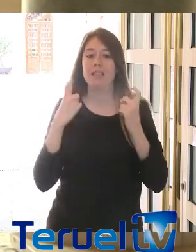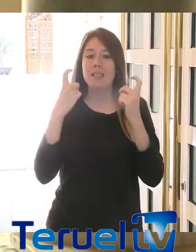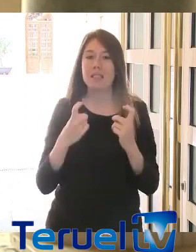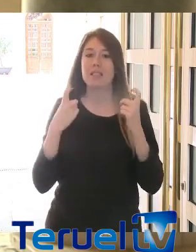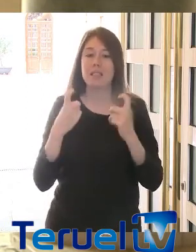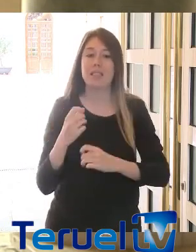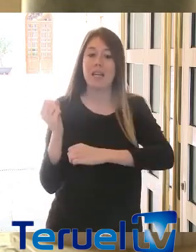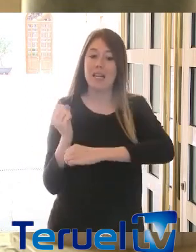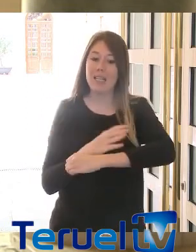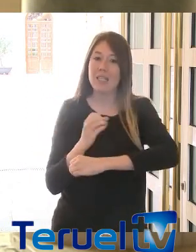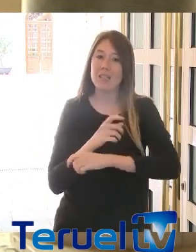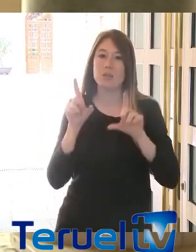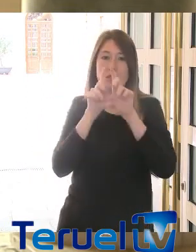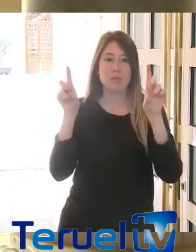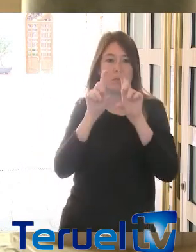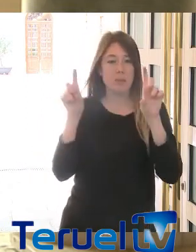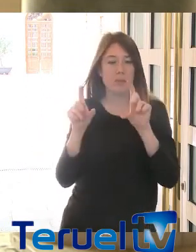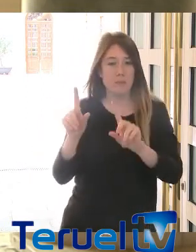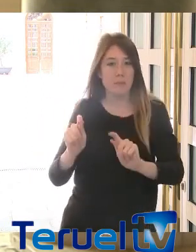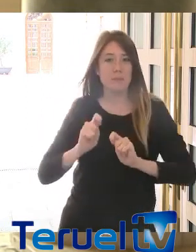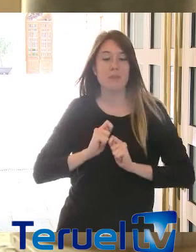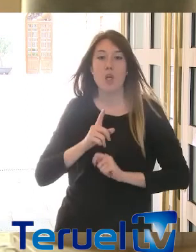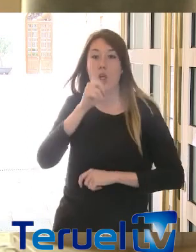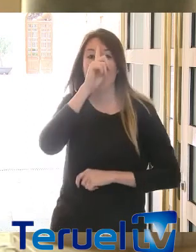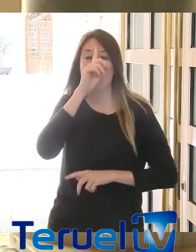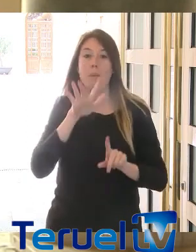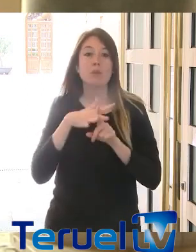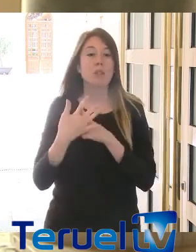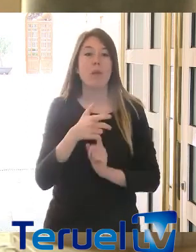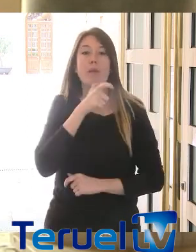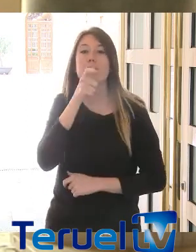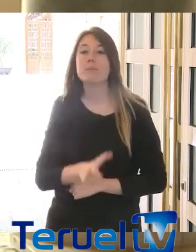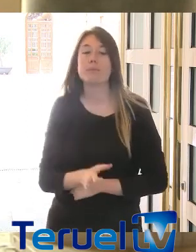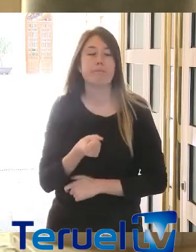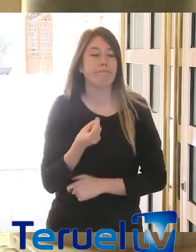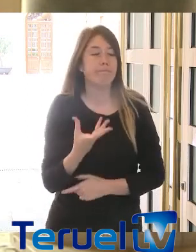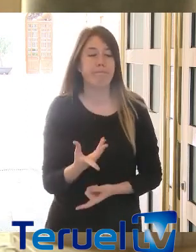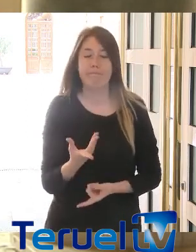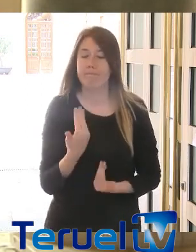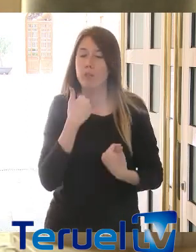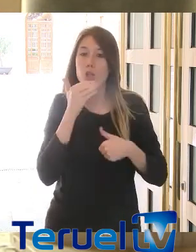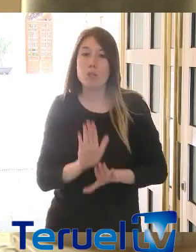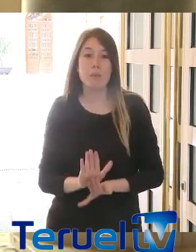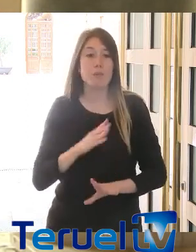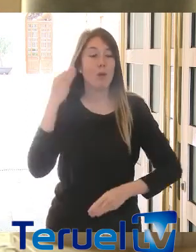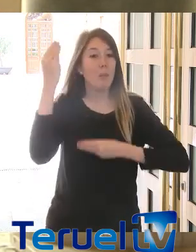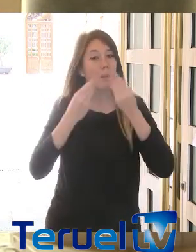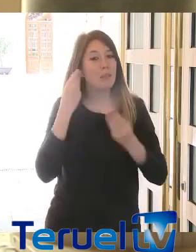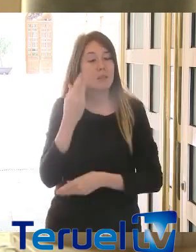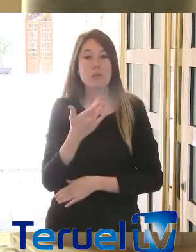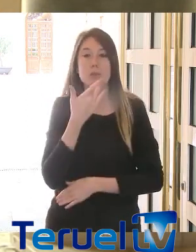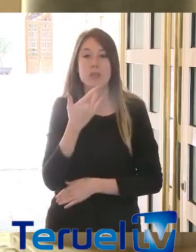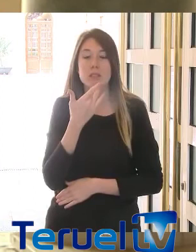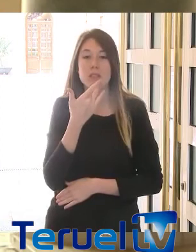empresas. No sabemos lo que va a durar esta situación, pero sí que pensamos que el conseguir también un